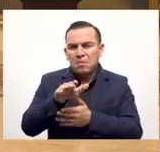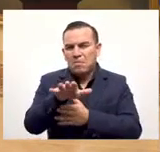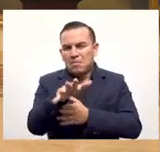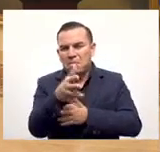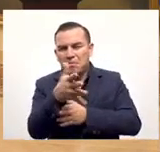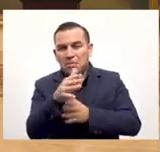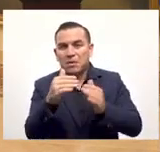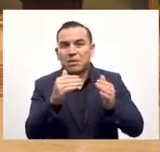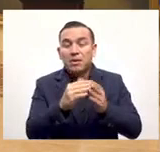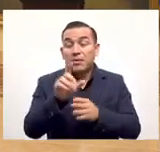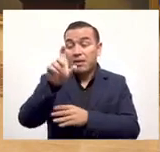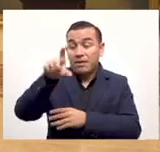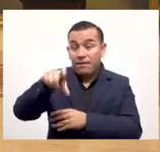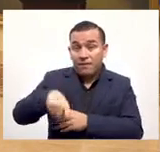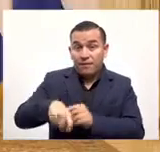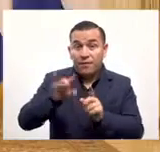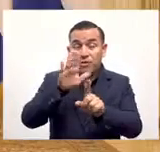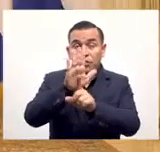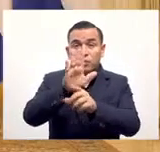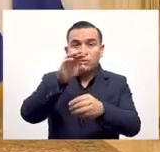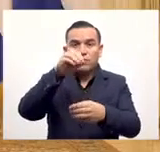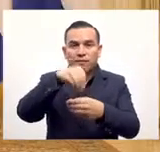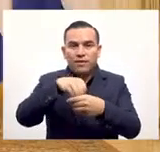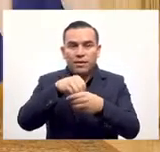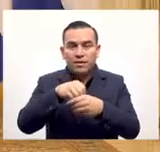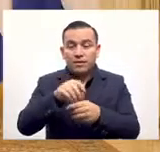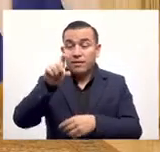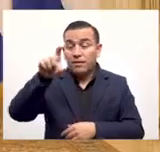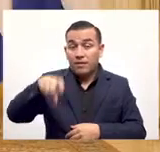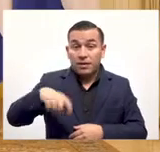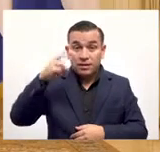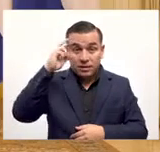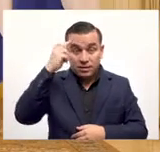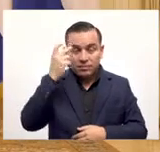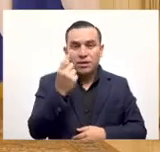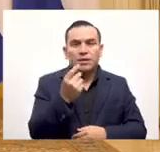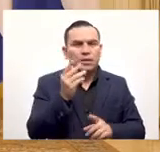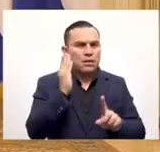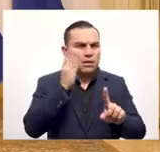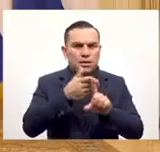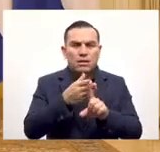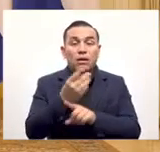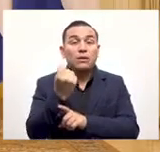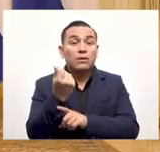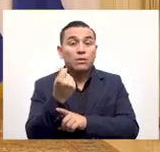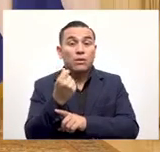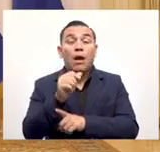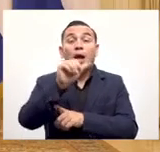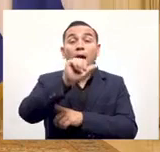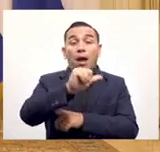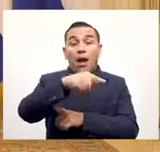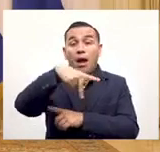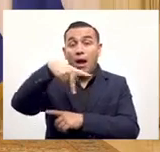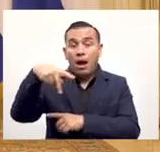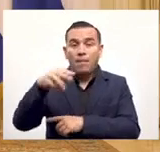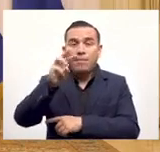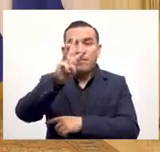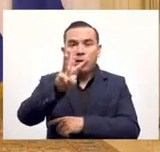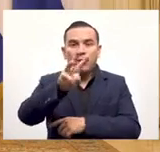más o menos como funciona la tarjeta de débito, con la diferencia de que la tarjeta de débito solo funciona en dólares, mientras que la